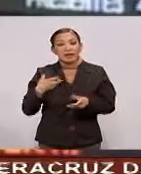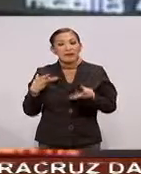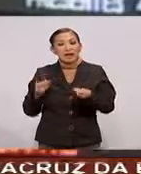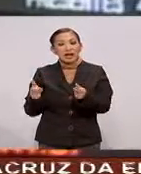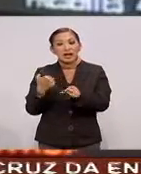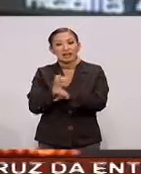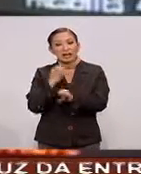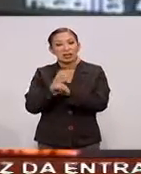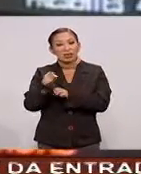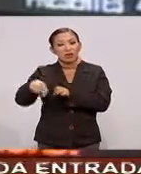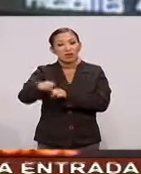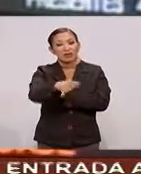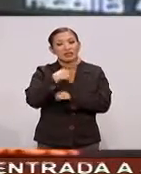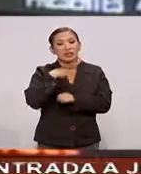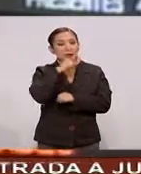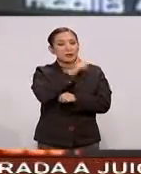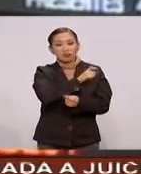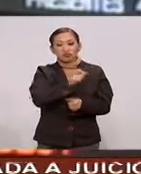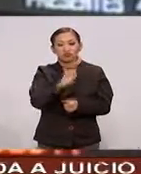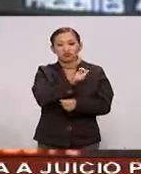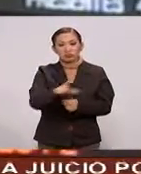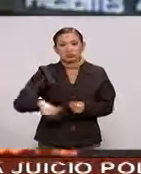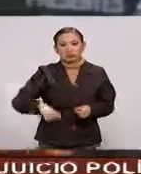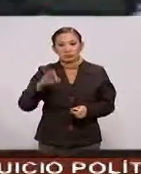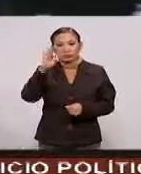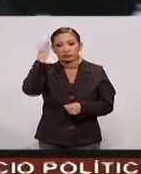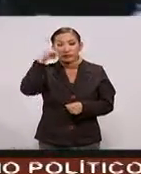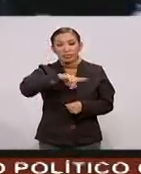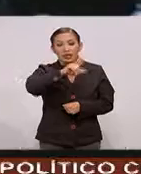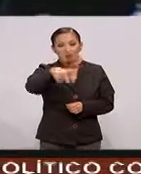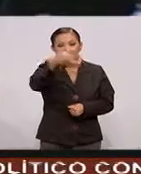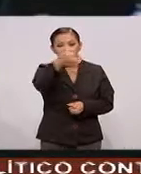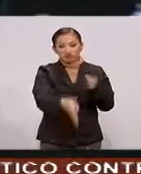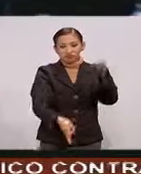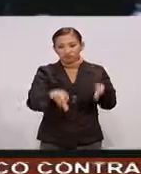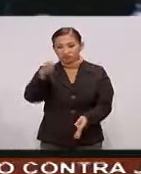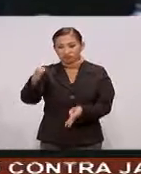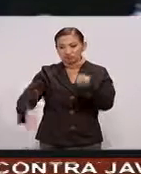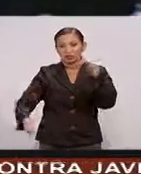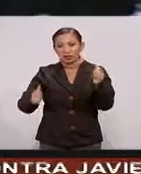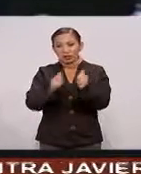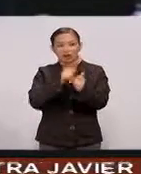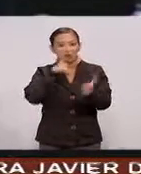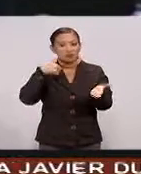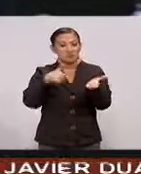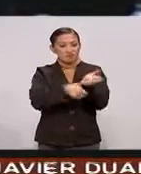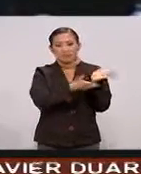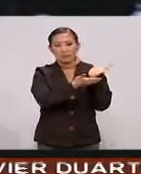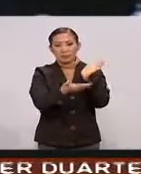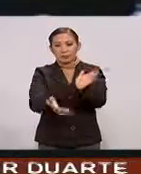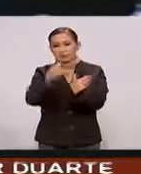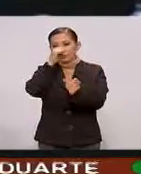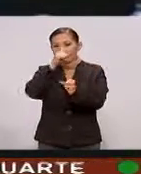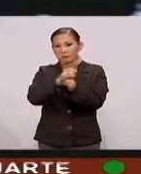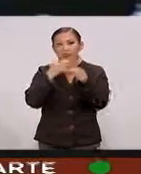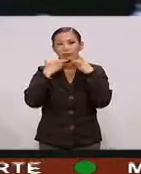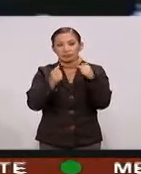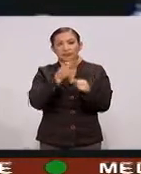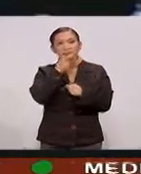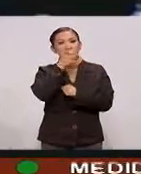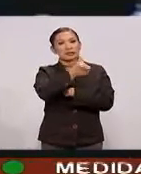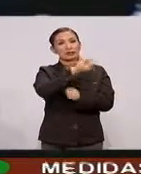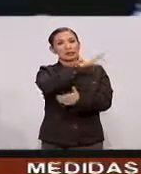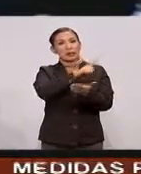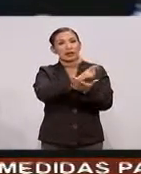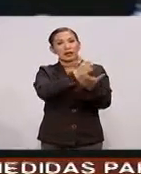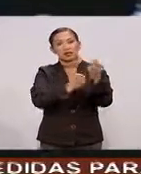de las garantías Que otorgue El gobierno federal Luego de la aprobación Y a través de un comunicado La Secretaría de Hacienda Destacó que